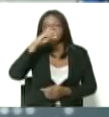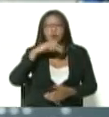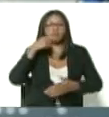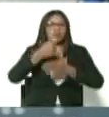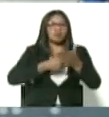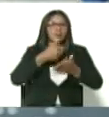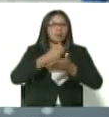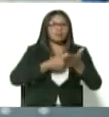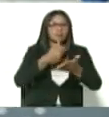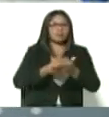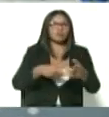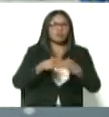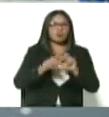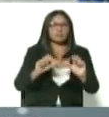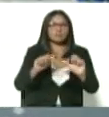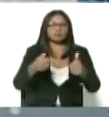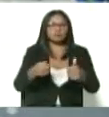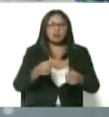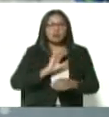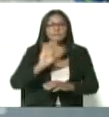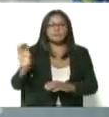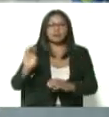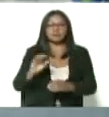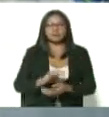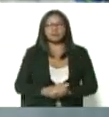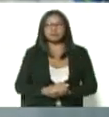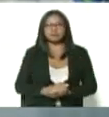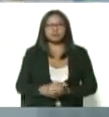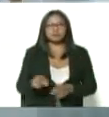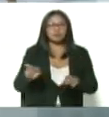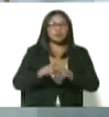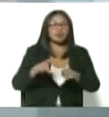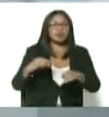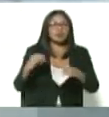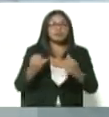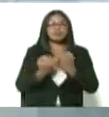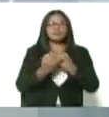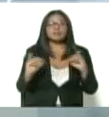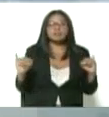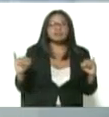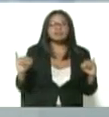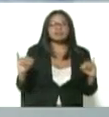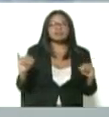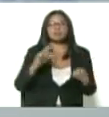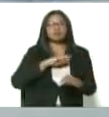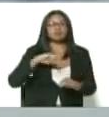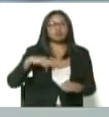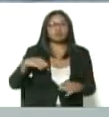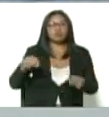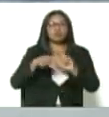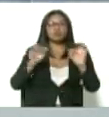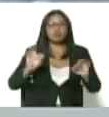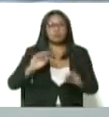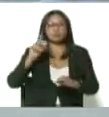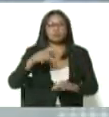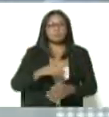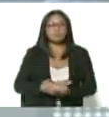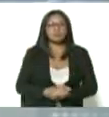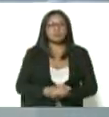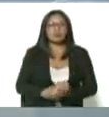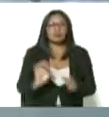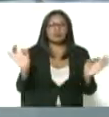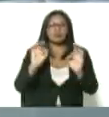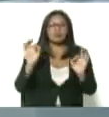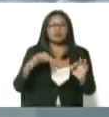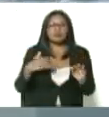dio nacimiento a la patria grande que blindó nuestra independencia nuestra soberanía y está marcada en nuestro destino nada nos puede